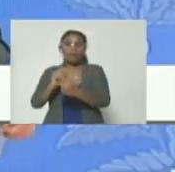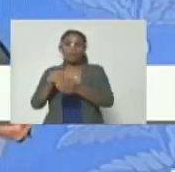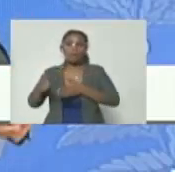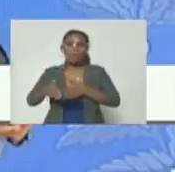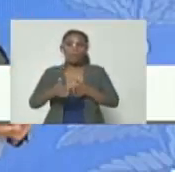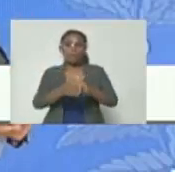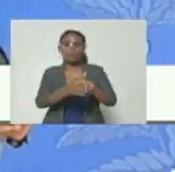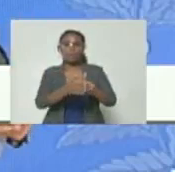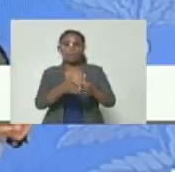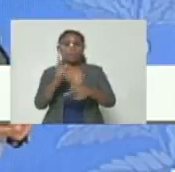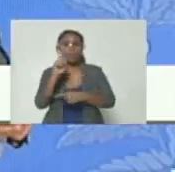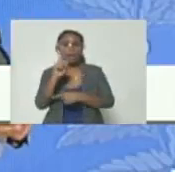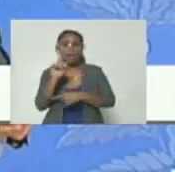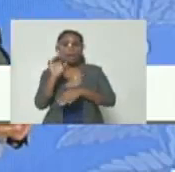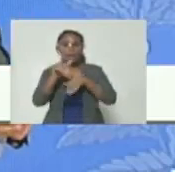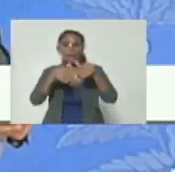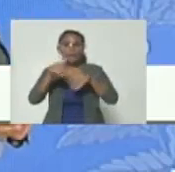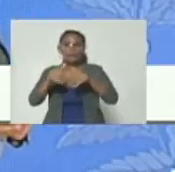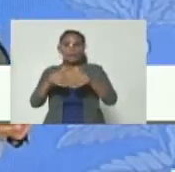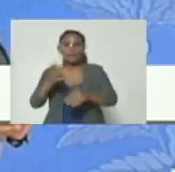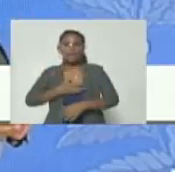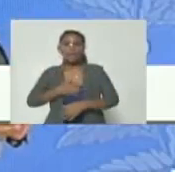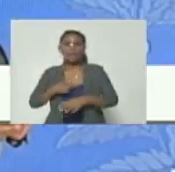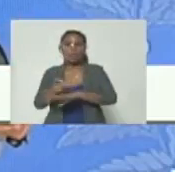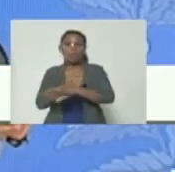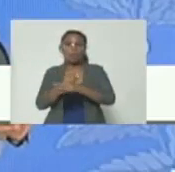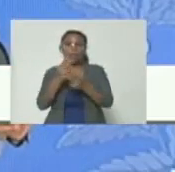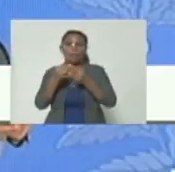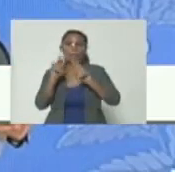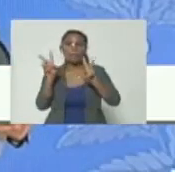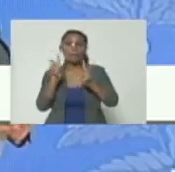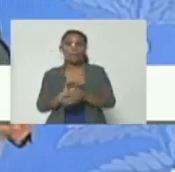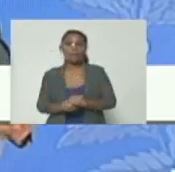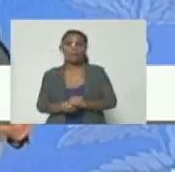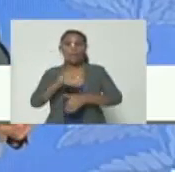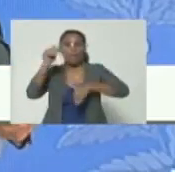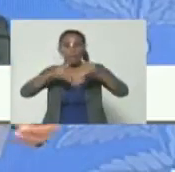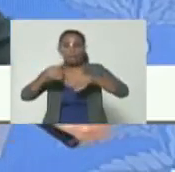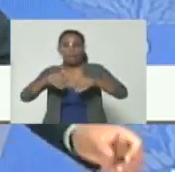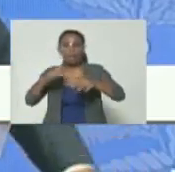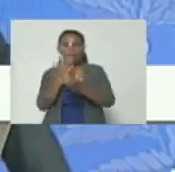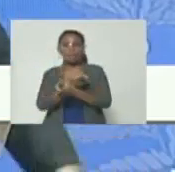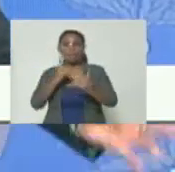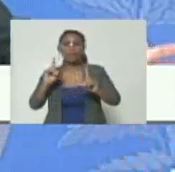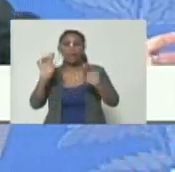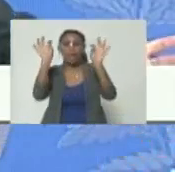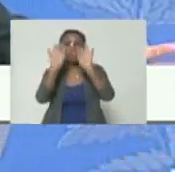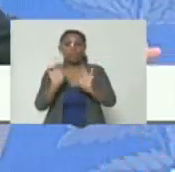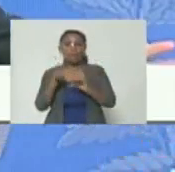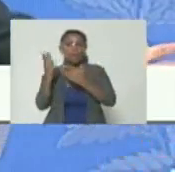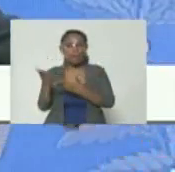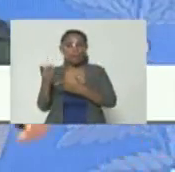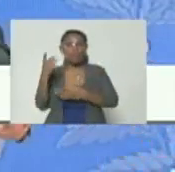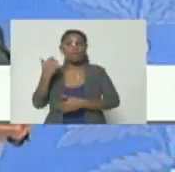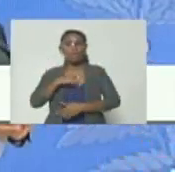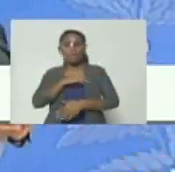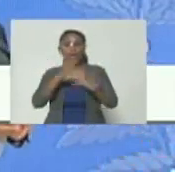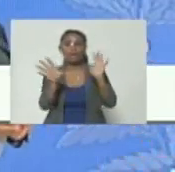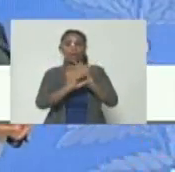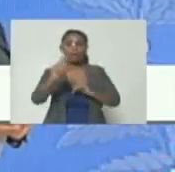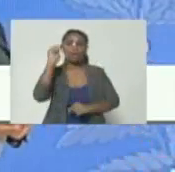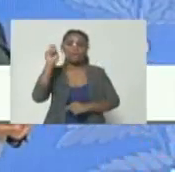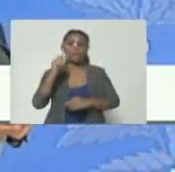a una elección de alcaldes y gobernadores de manera pacífica electoral y democrática que es la forma en que según nuestra constitución